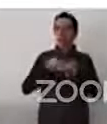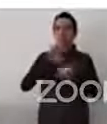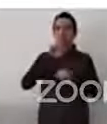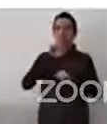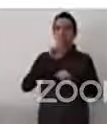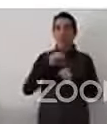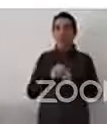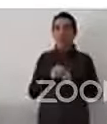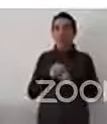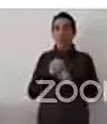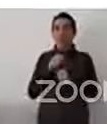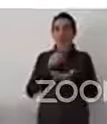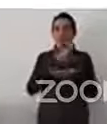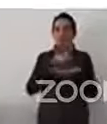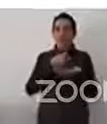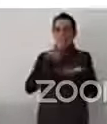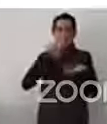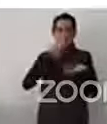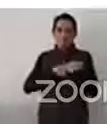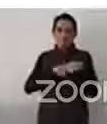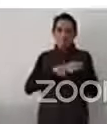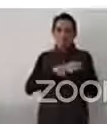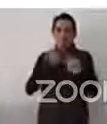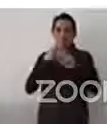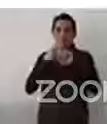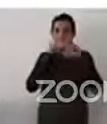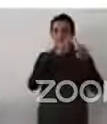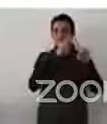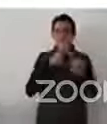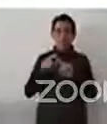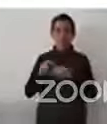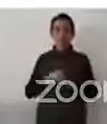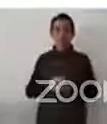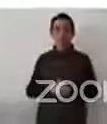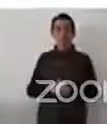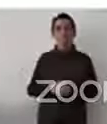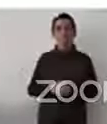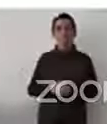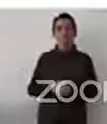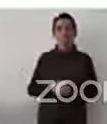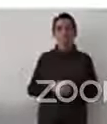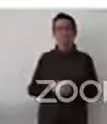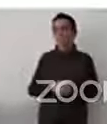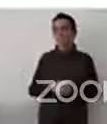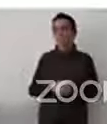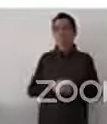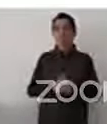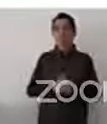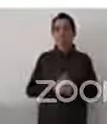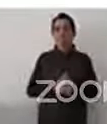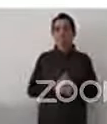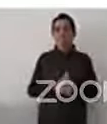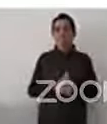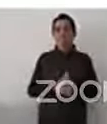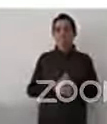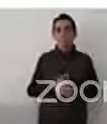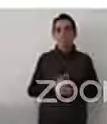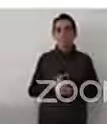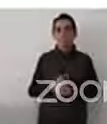Siguiente, por favor. Roberto, te quedan tres minuticos para que vayas redondeando la idea. Gracias.